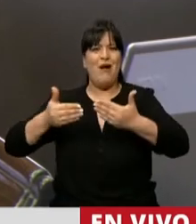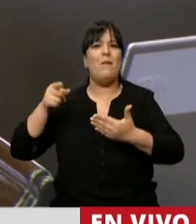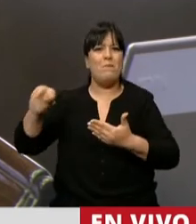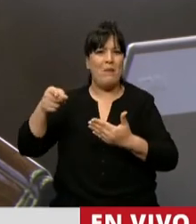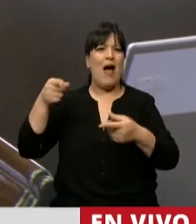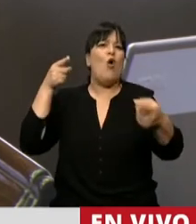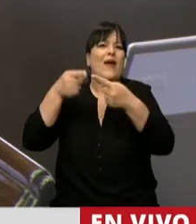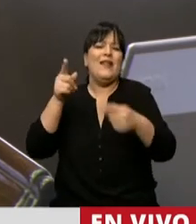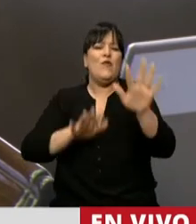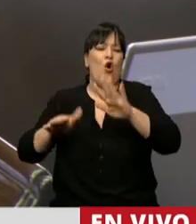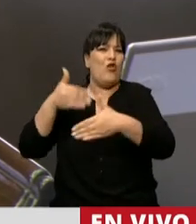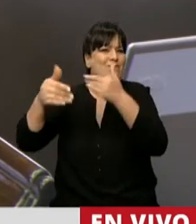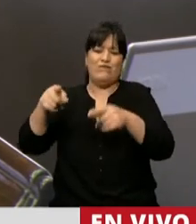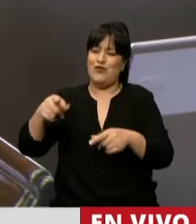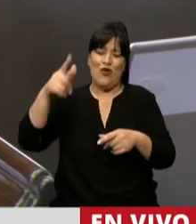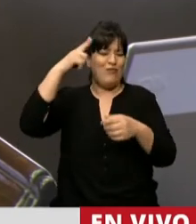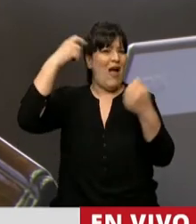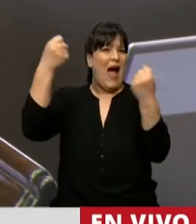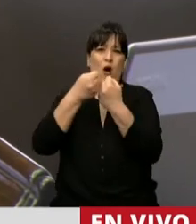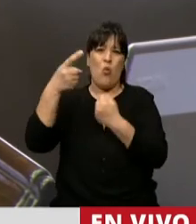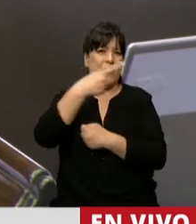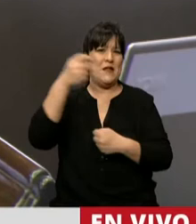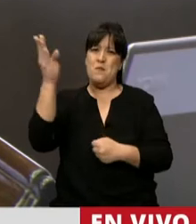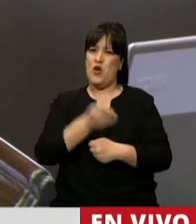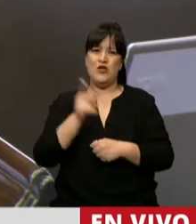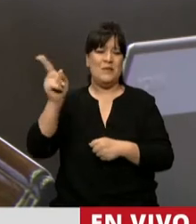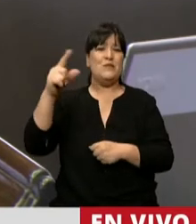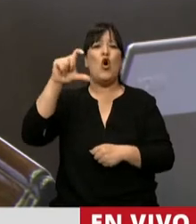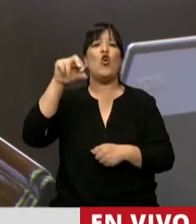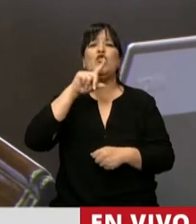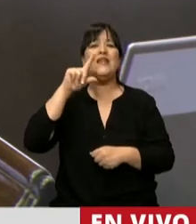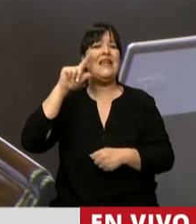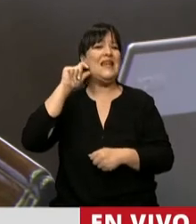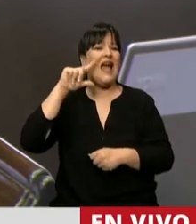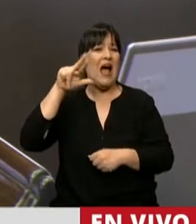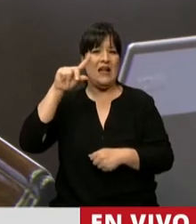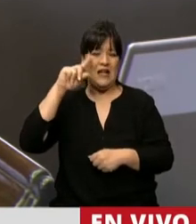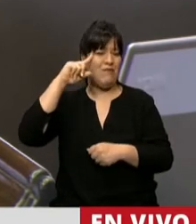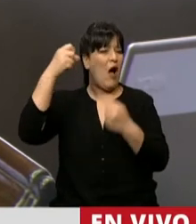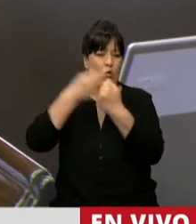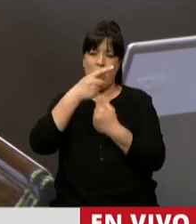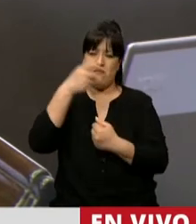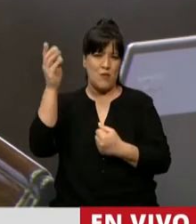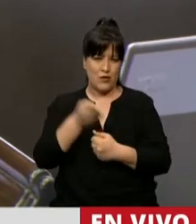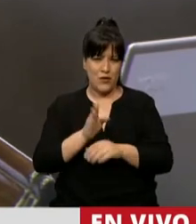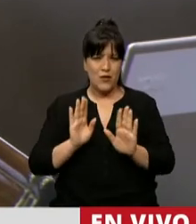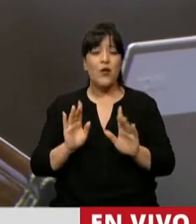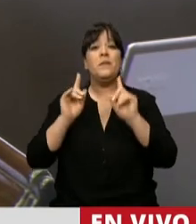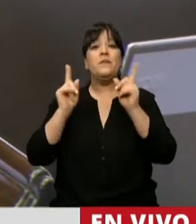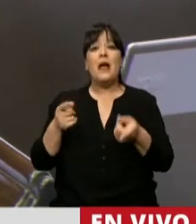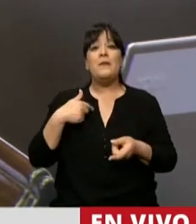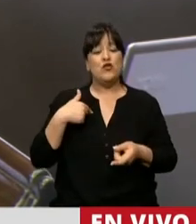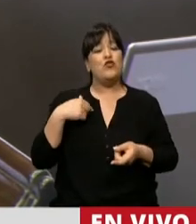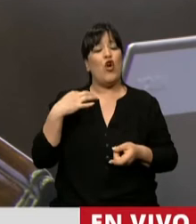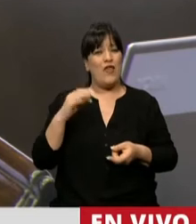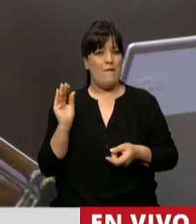En esto comparto plenamente las palabras vertidas por el diputado Luis Contigiani. Y creo que también, señor Presidente, tengo que